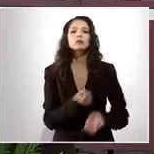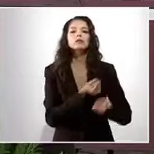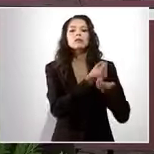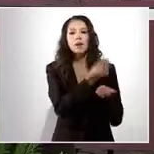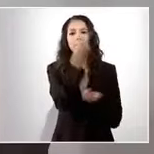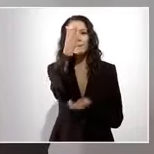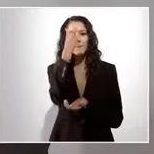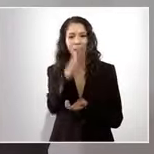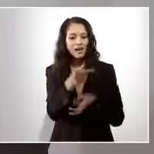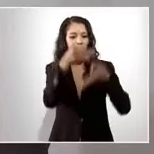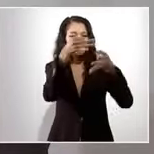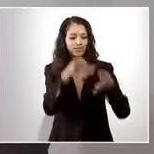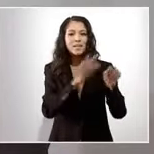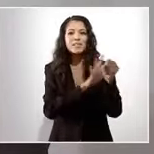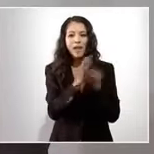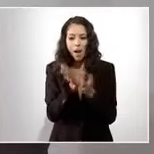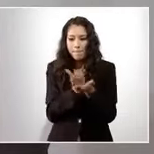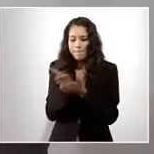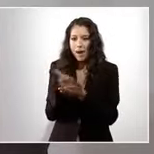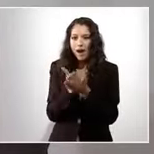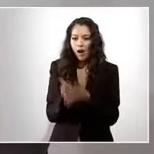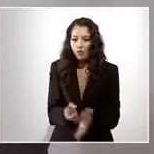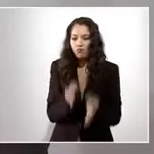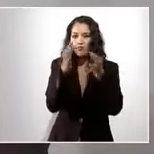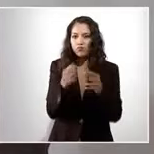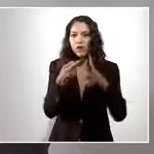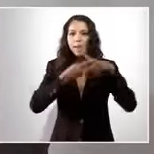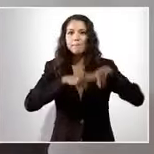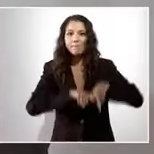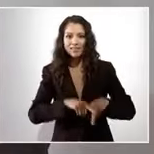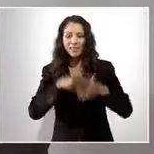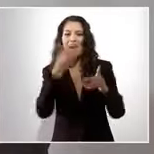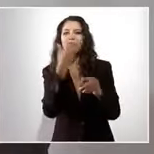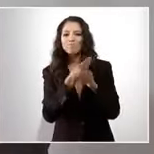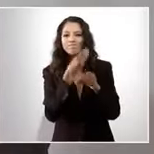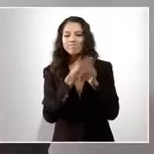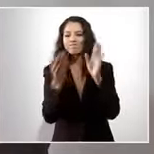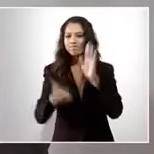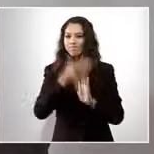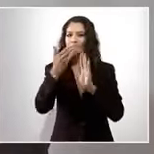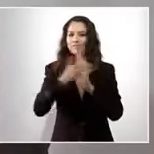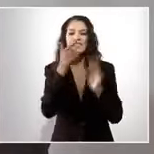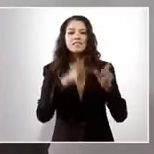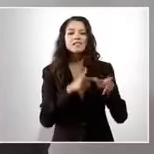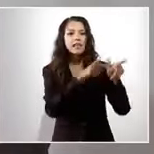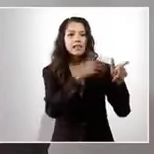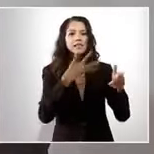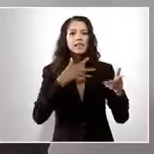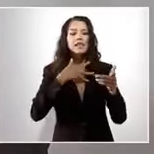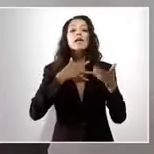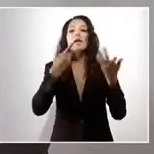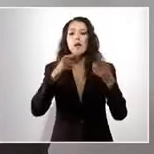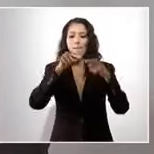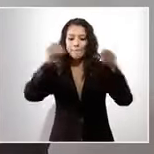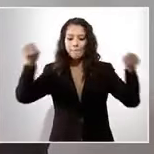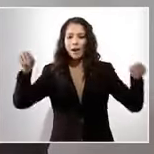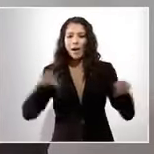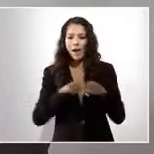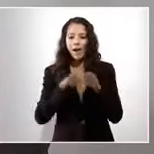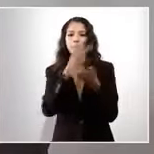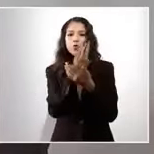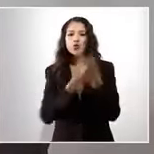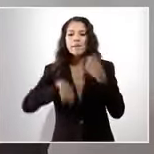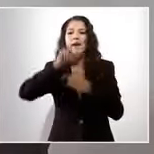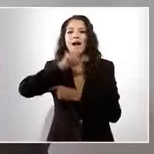para formalizar las contrataciones e iniciar las obras. La siguiente está el plano del programa de Aguilillas,